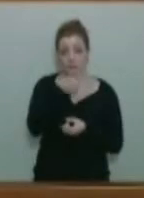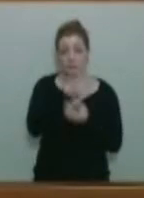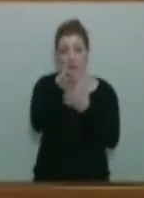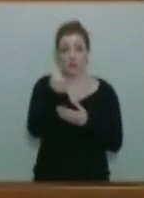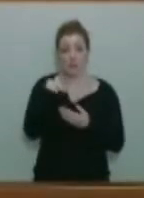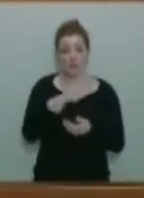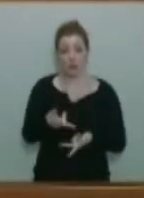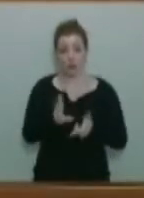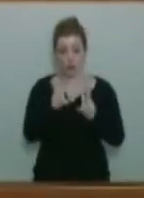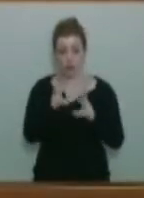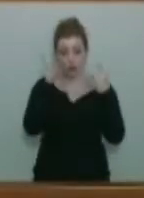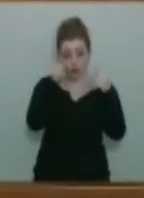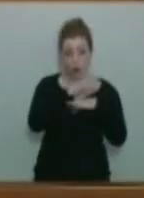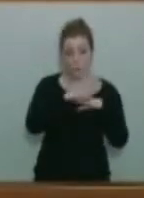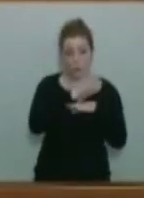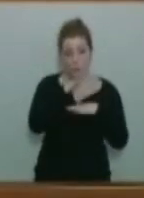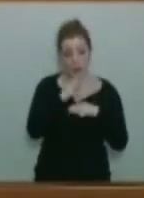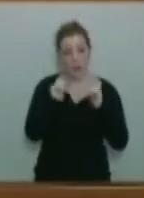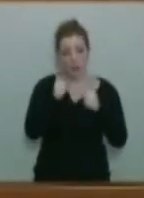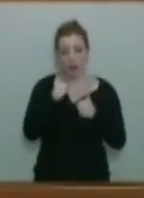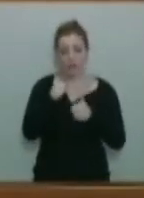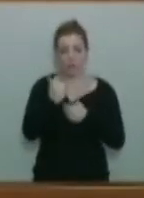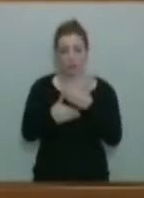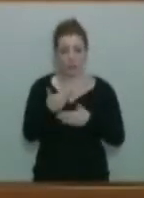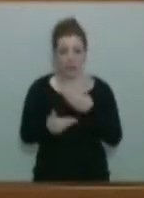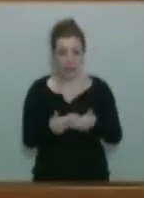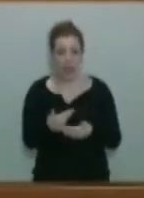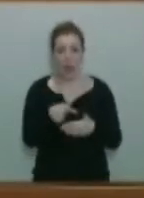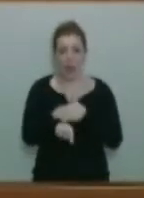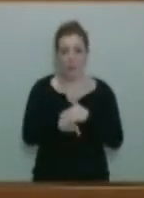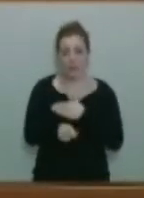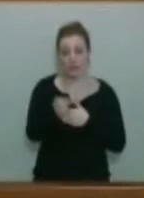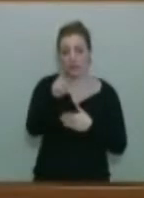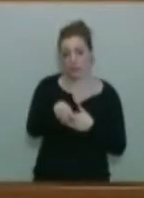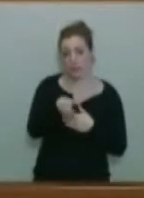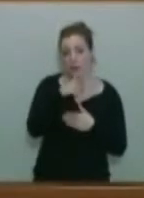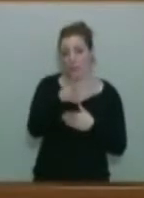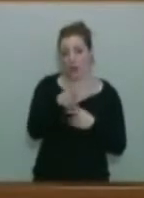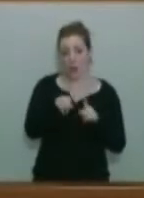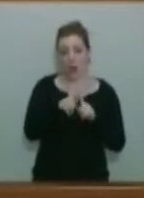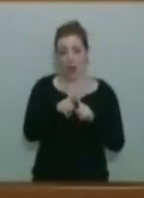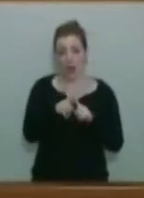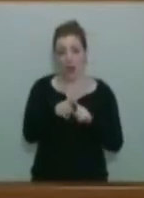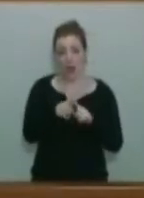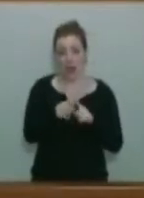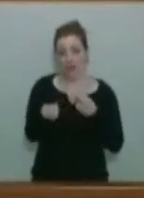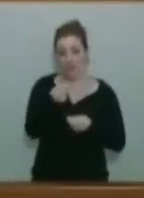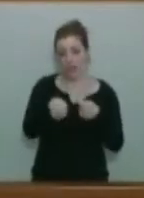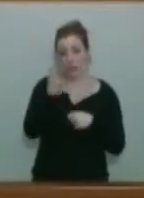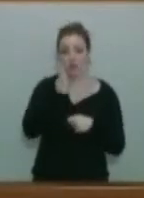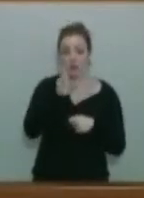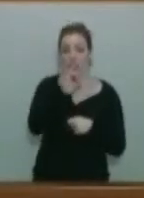Gobierno para iniciar los trámites, para la generación de las acciones que posee en este caso sedes. Se autoriza al Consejo de